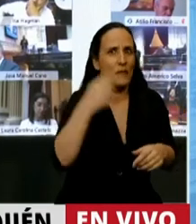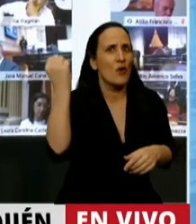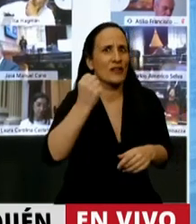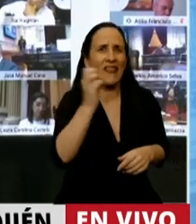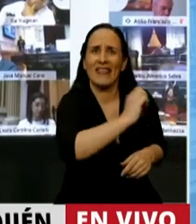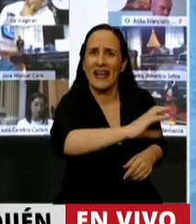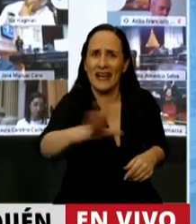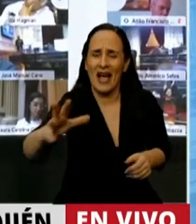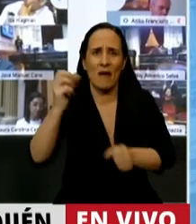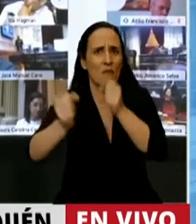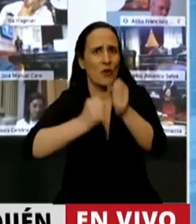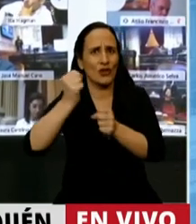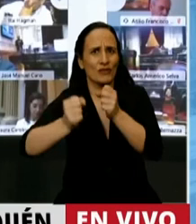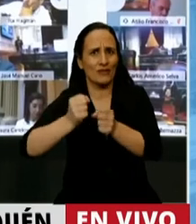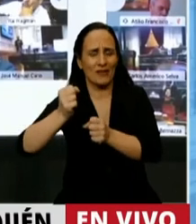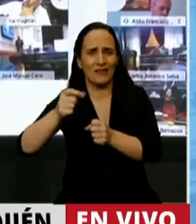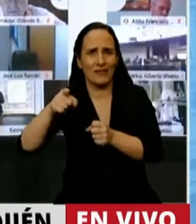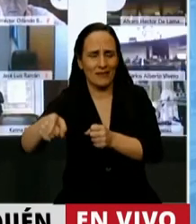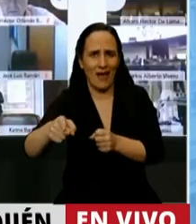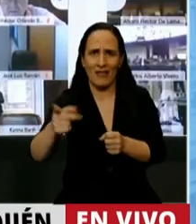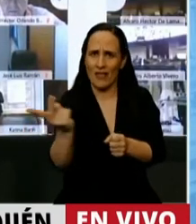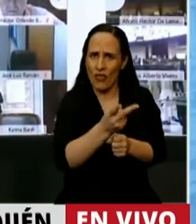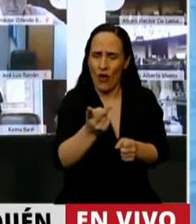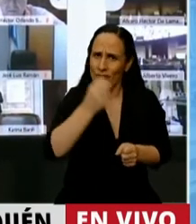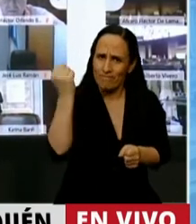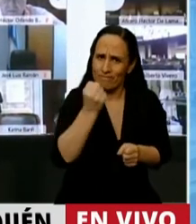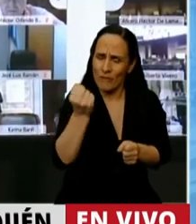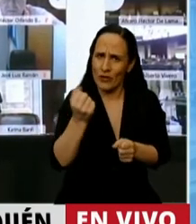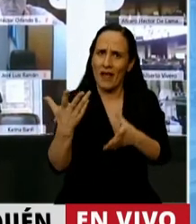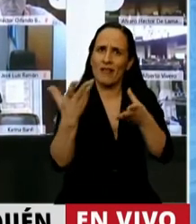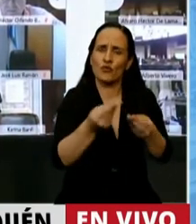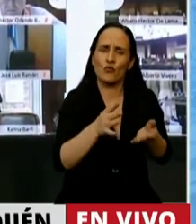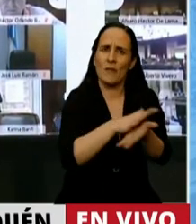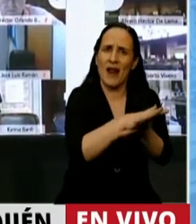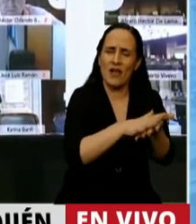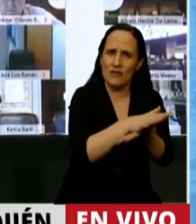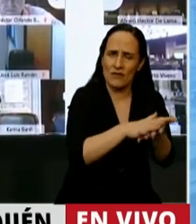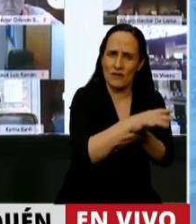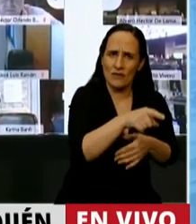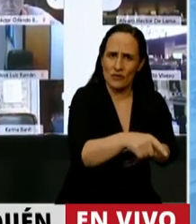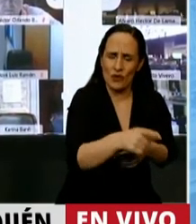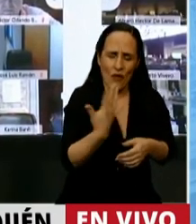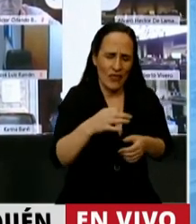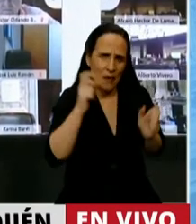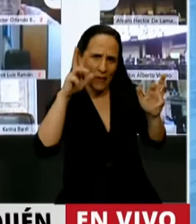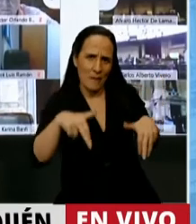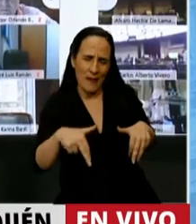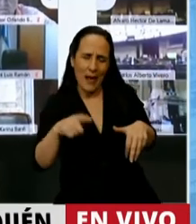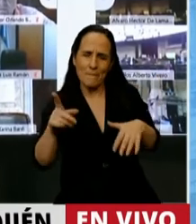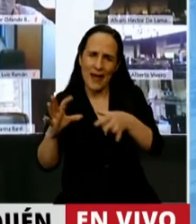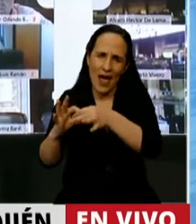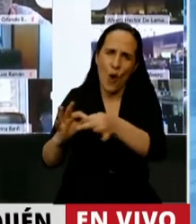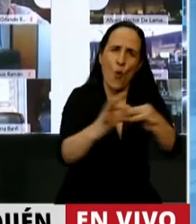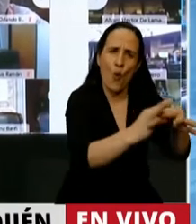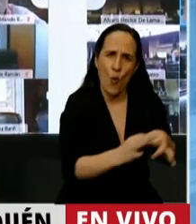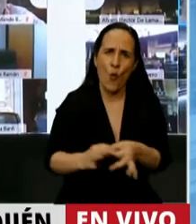son aliados en esta batalla contra la pobreza y contra la pandemia. Debemos hacer un programa de concertación y de unidad